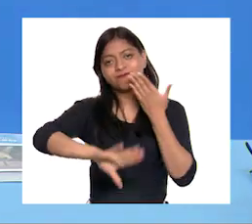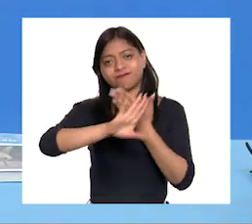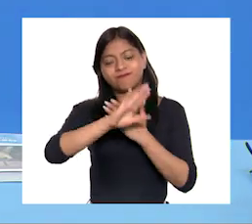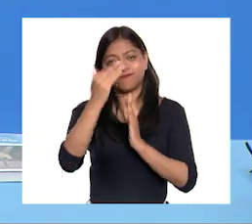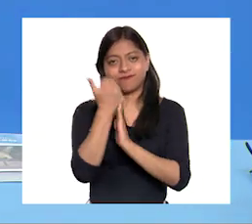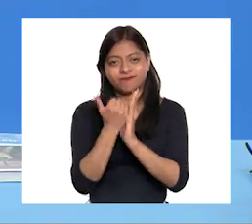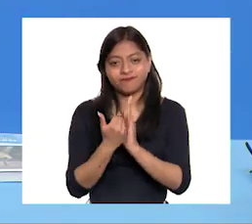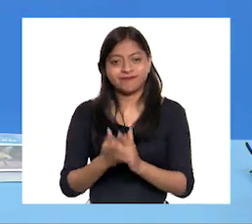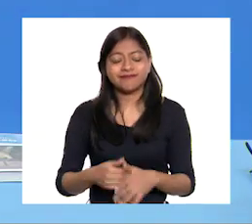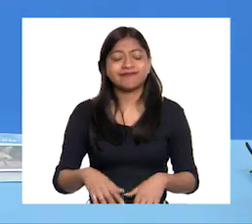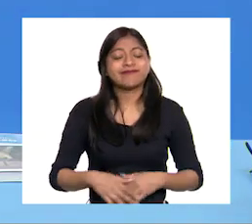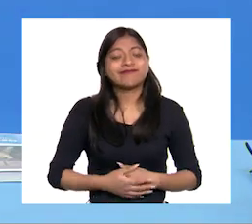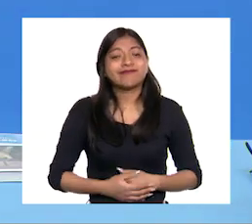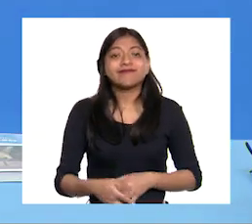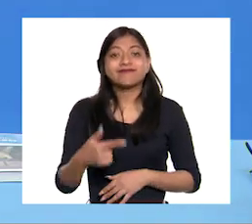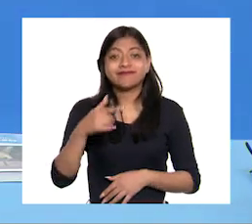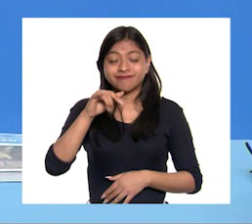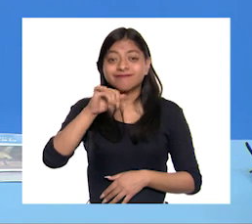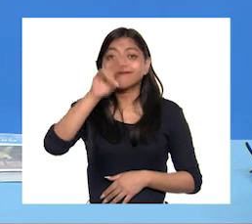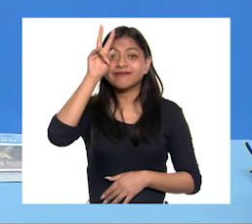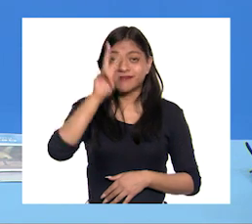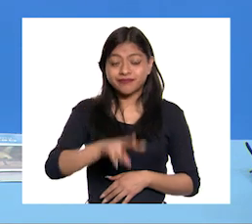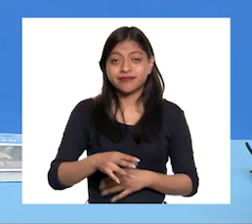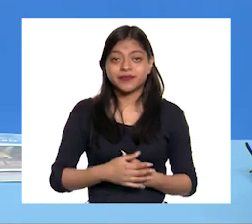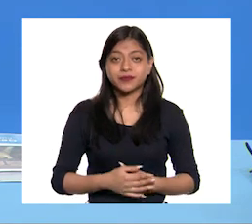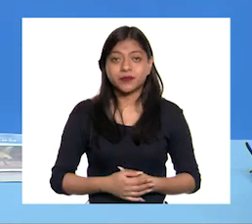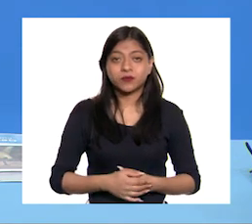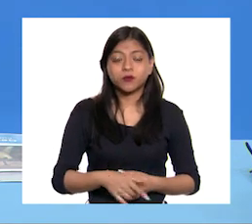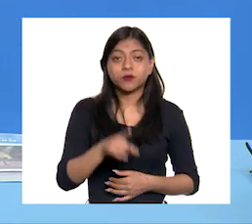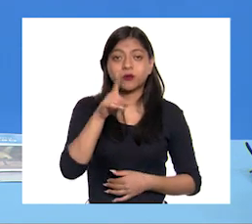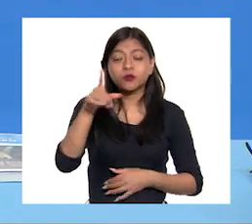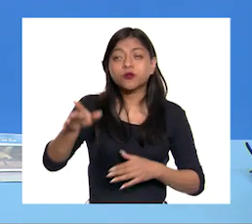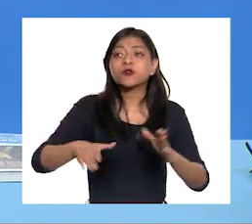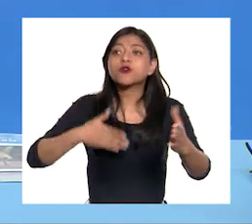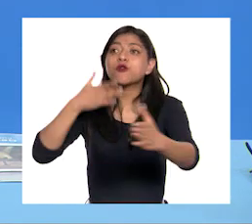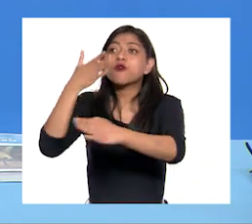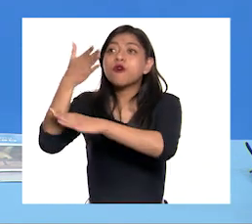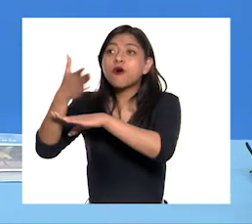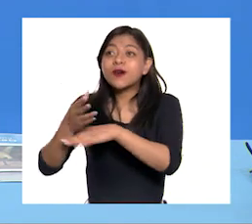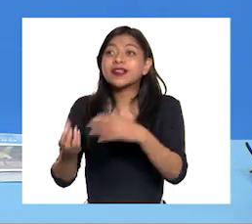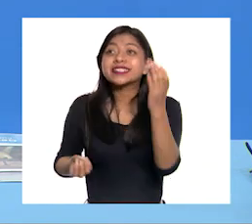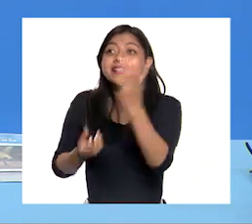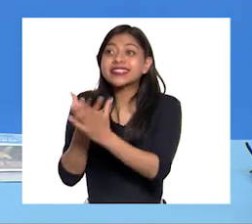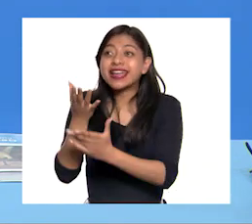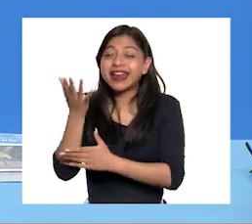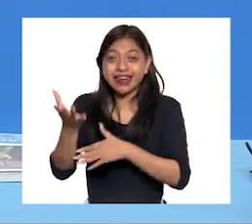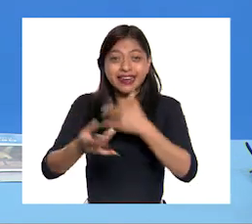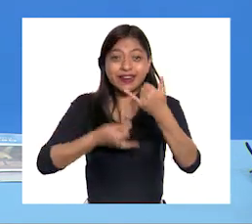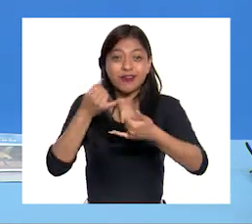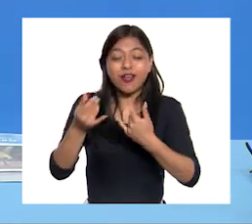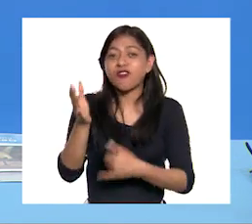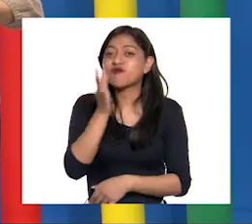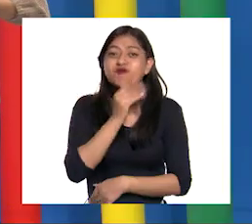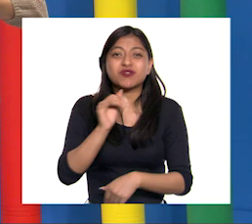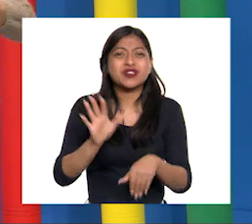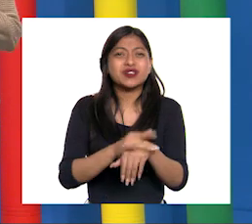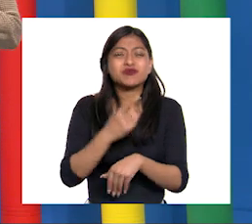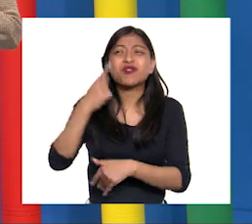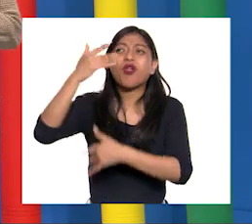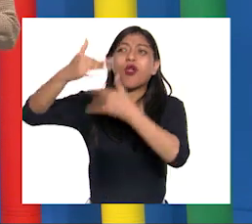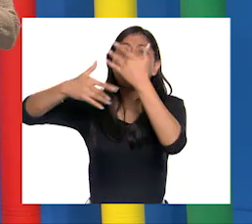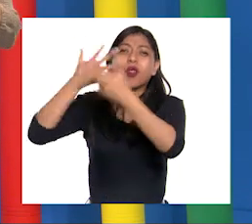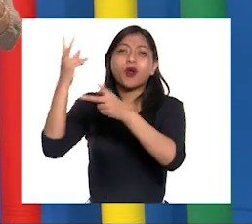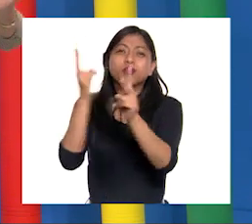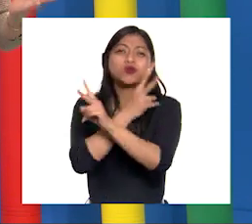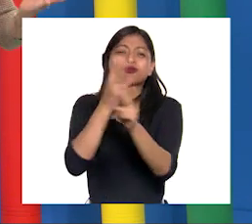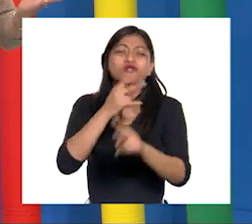Hay veces que no podemos hacer nuestras actividades al aire libre por el nivel de contaminantes Tienen razón chicas,